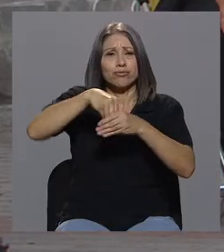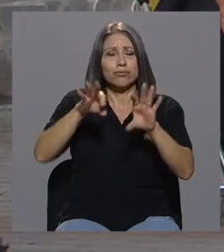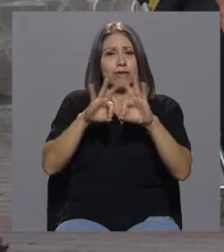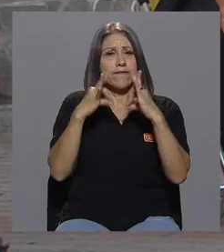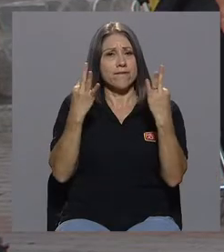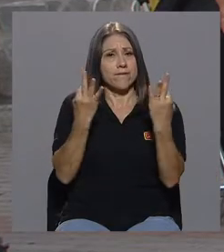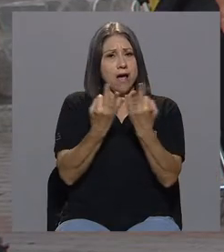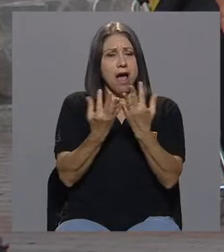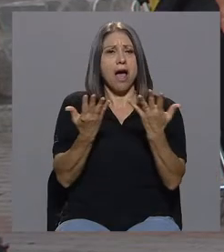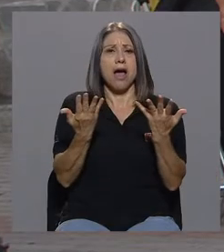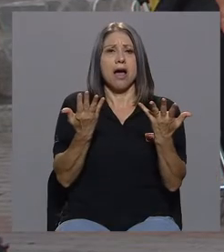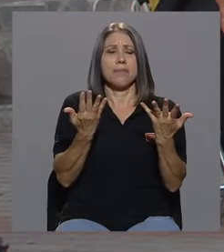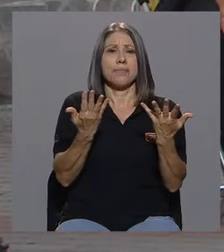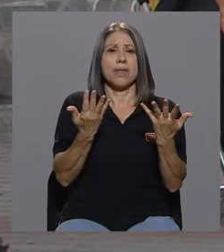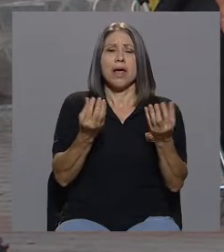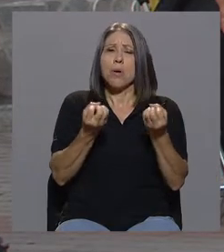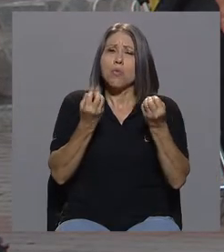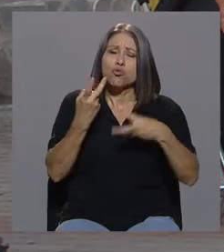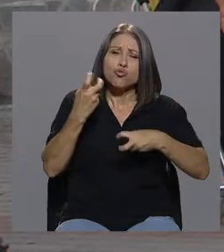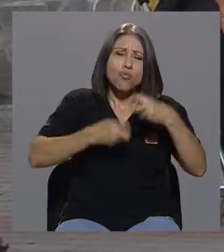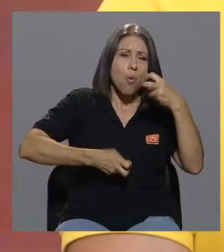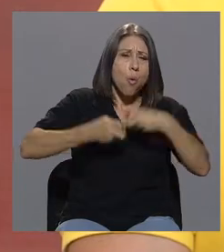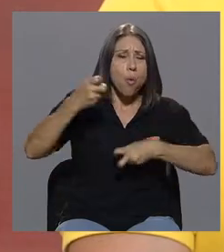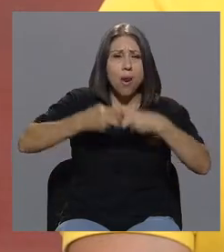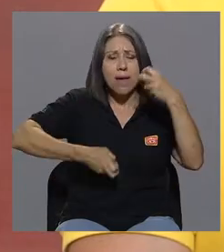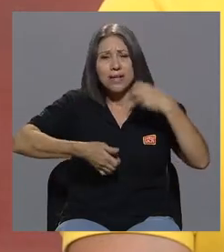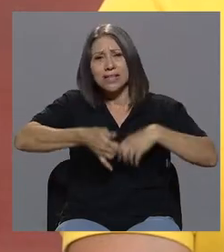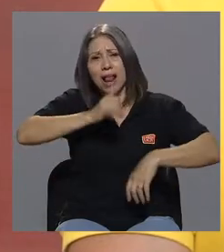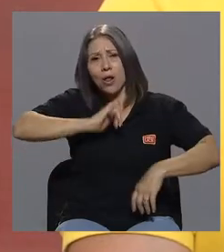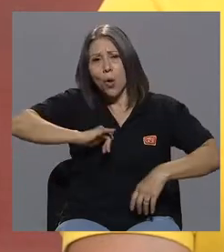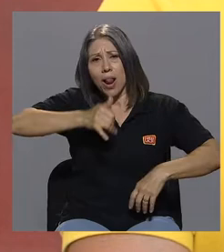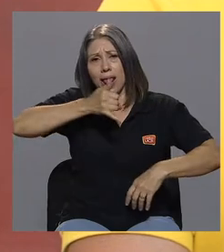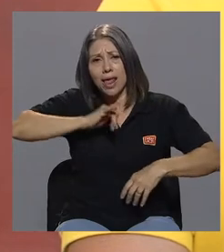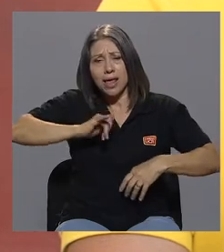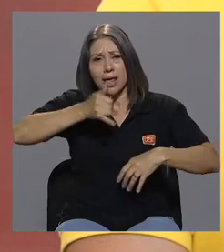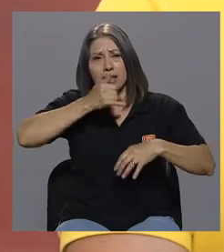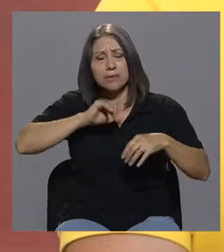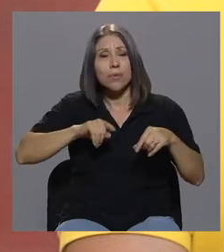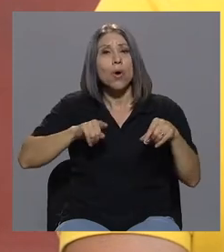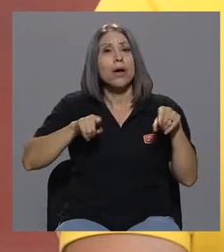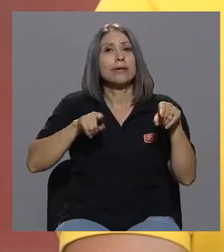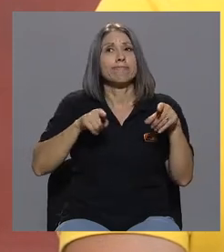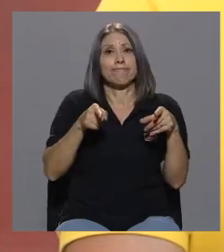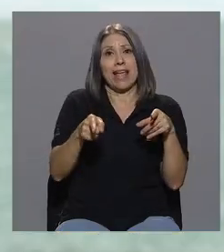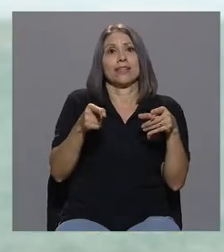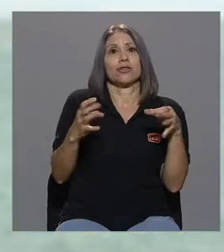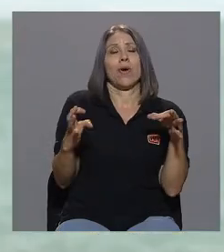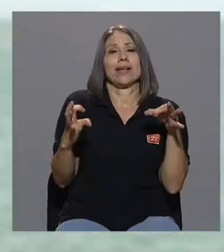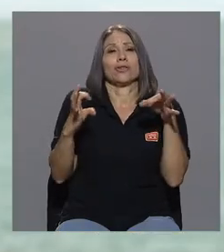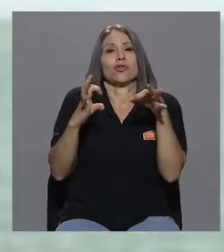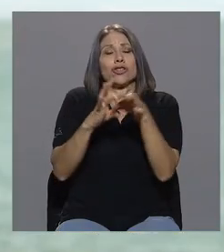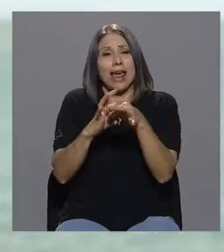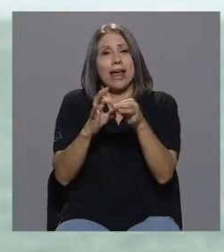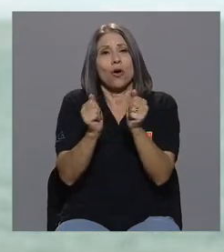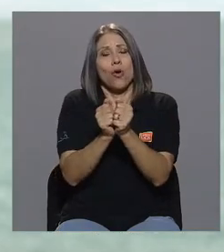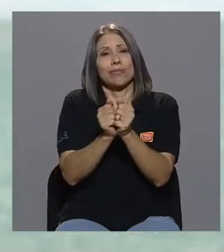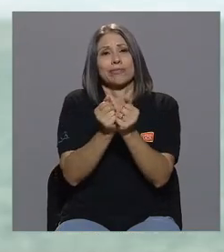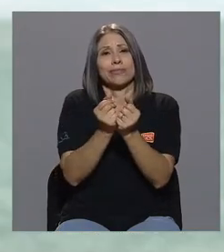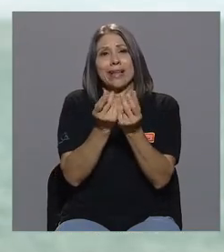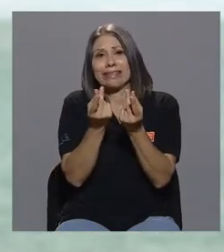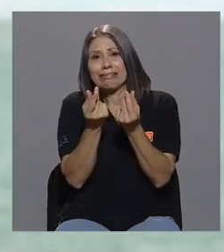había graves problemas de alcoholismo, asociadas a las limitaciones económicas que había en mi casa.